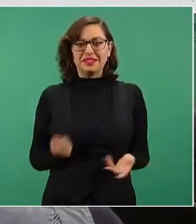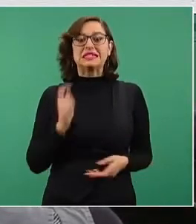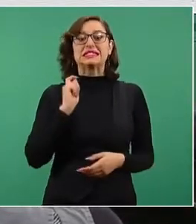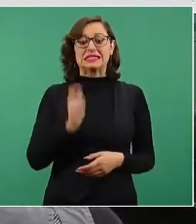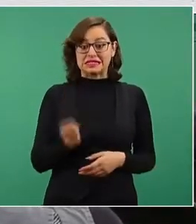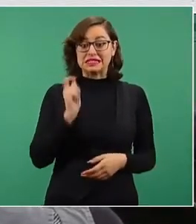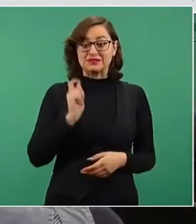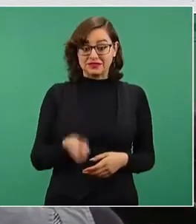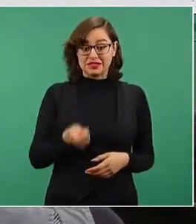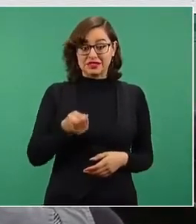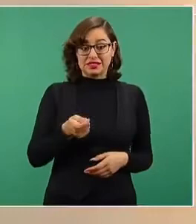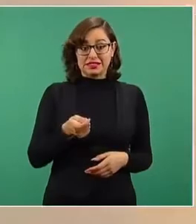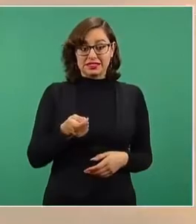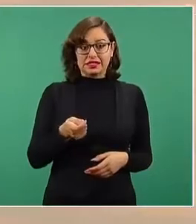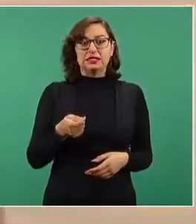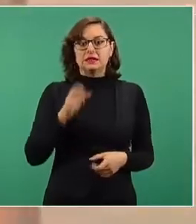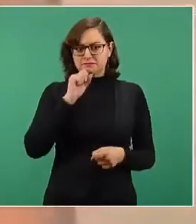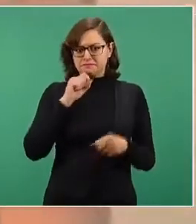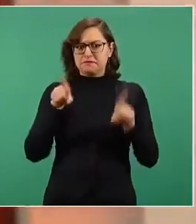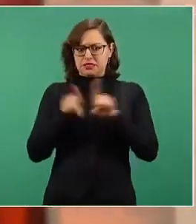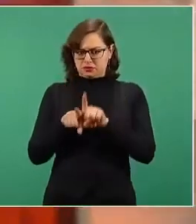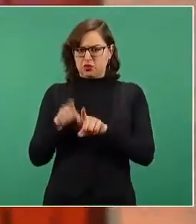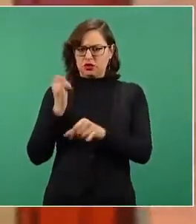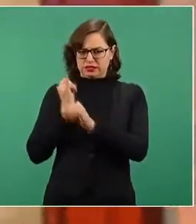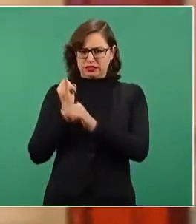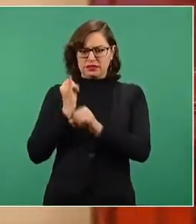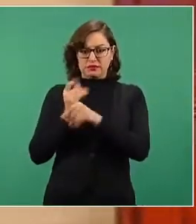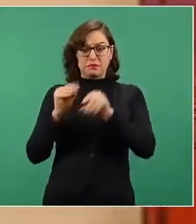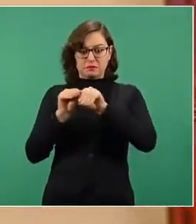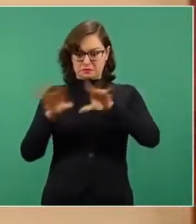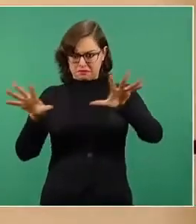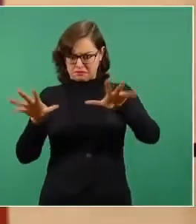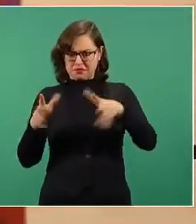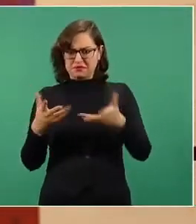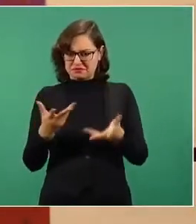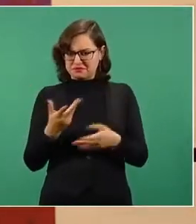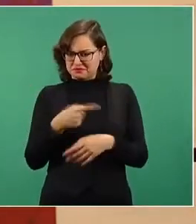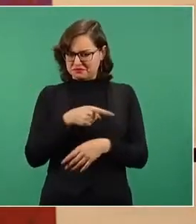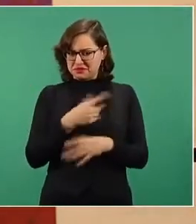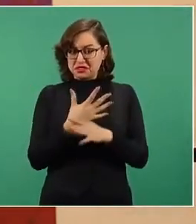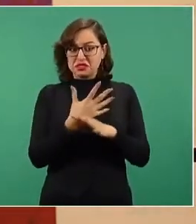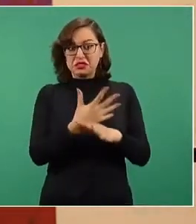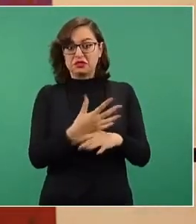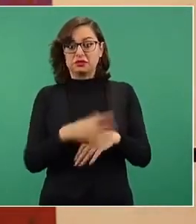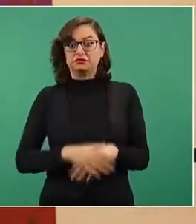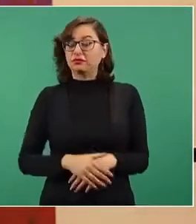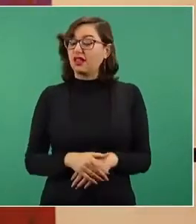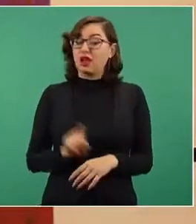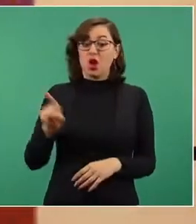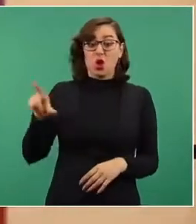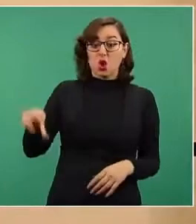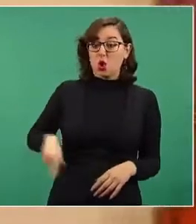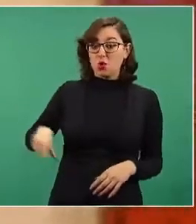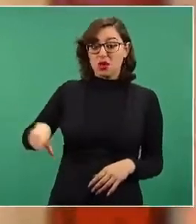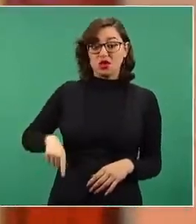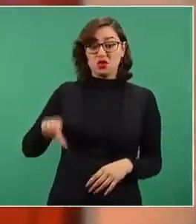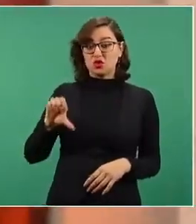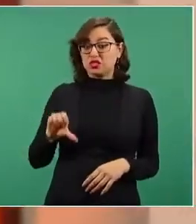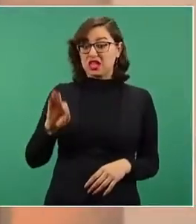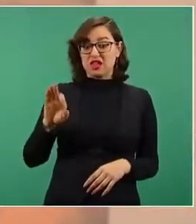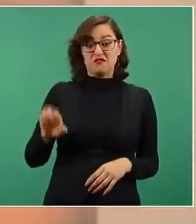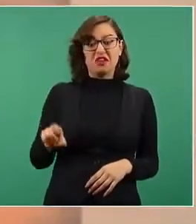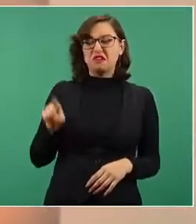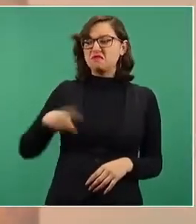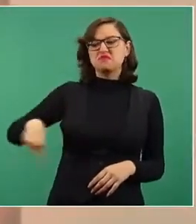porque también lo mencionaron en las redes sociales, lo que pasa es que, fíjense que la gente del gobierno de la CFE no